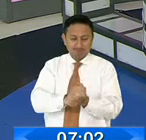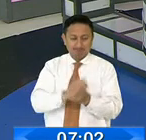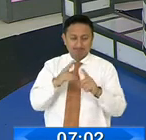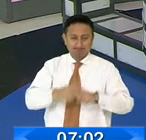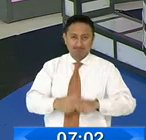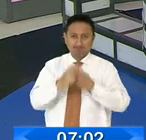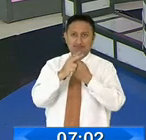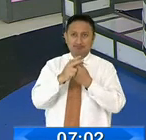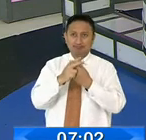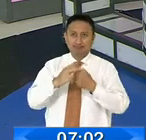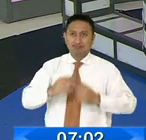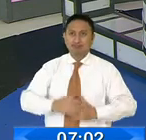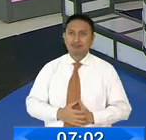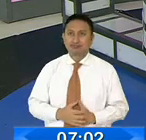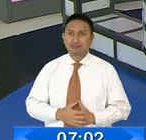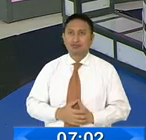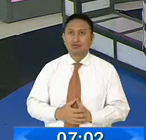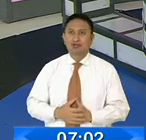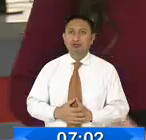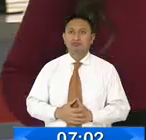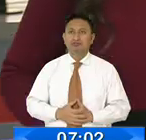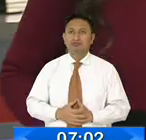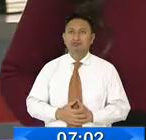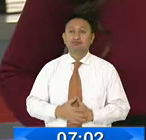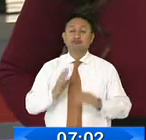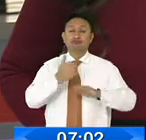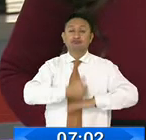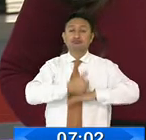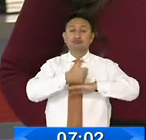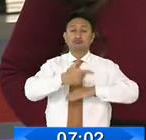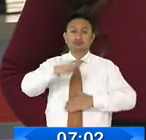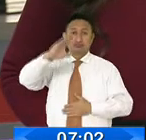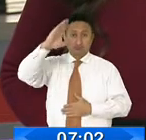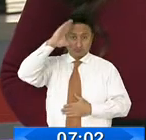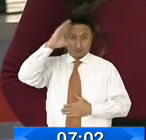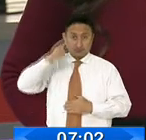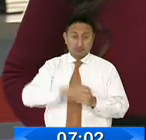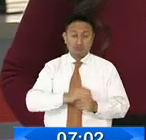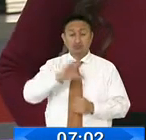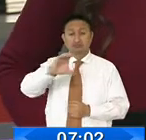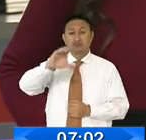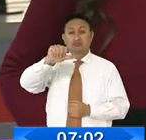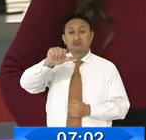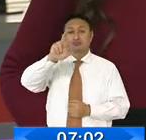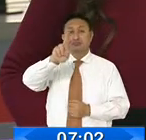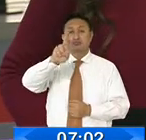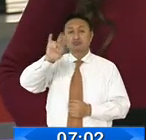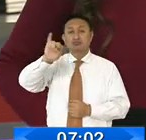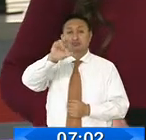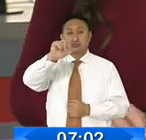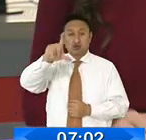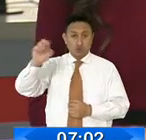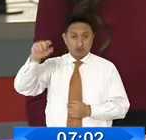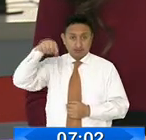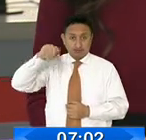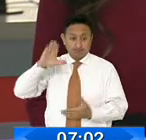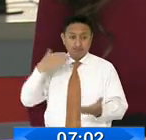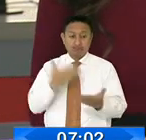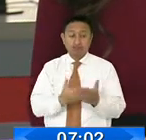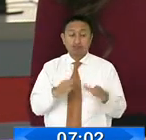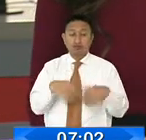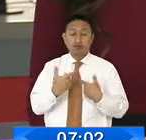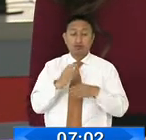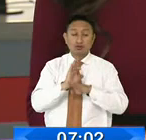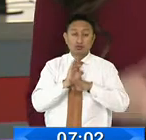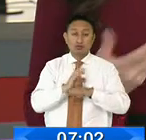información. Empecemos que hay mucho para hablar. Le contamos que el comandante de la de la policía, Patricio Carrillo, compareció como prueba de descargo en marco del proceso